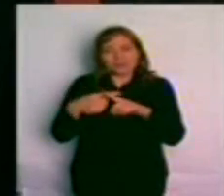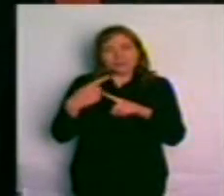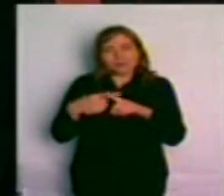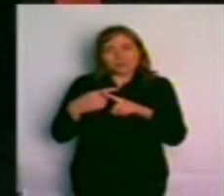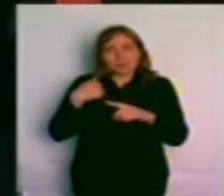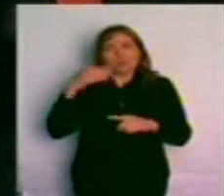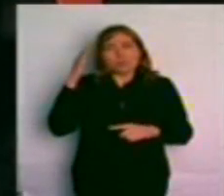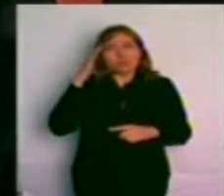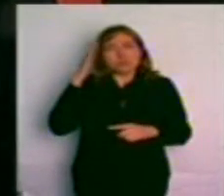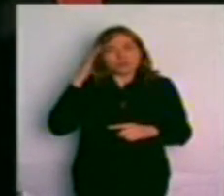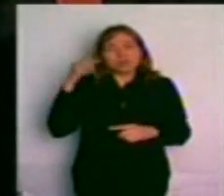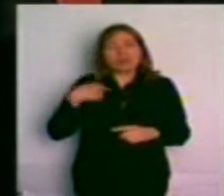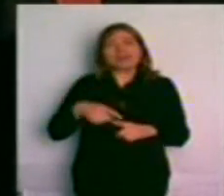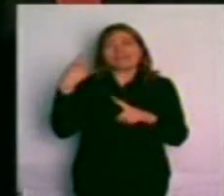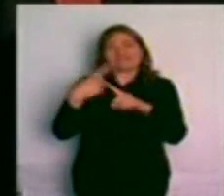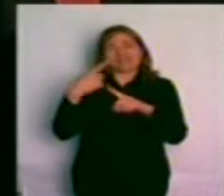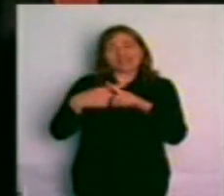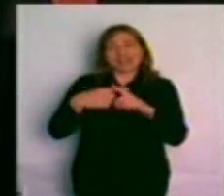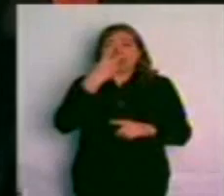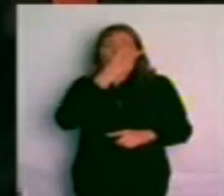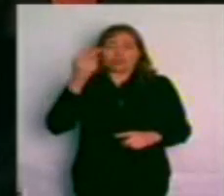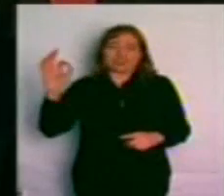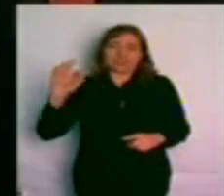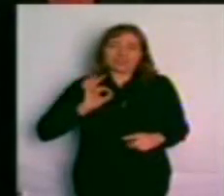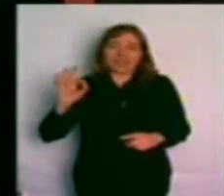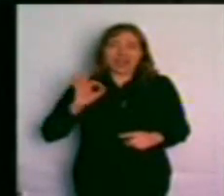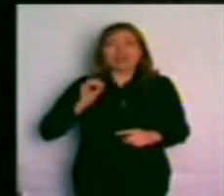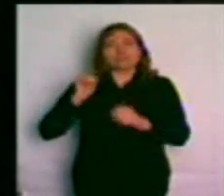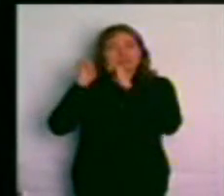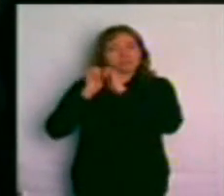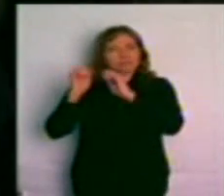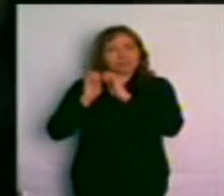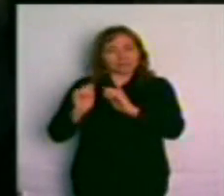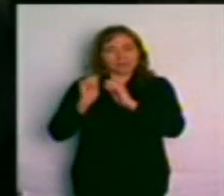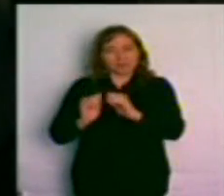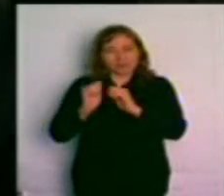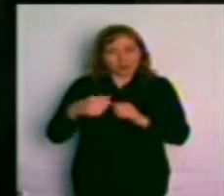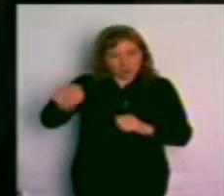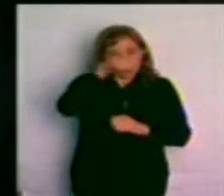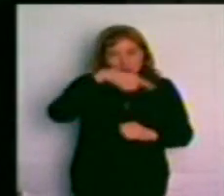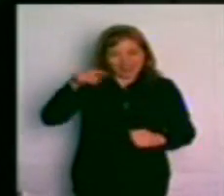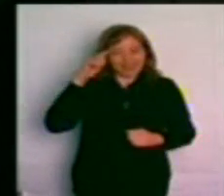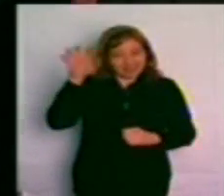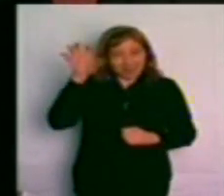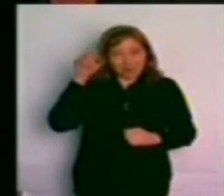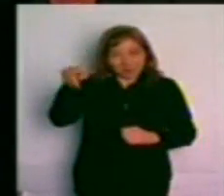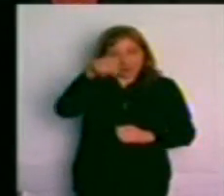conmemoramos los 200 años de historia, ustedes lo deben recordar.